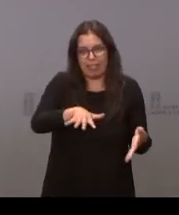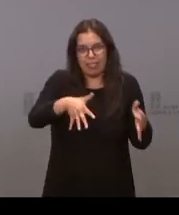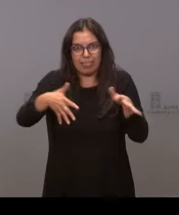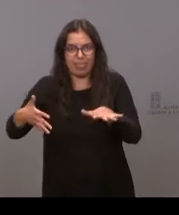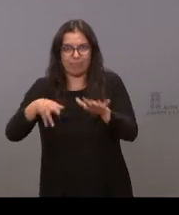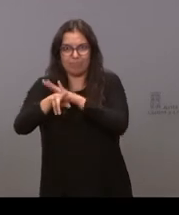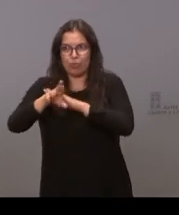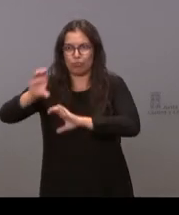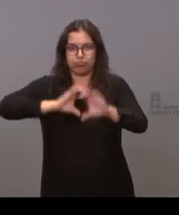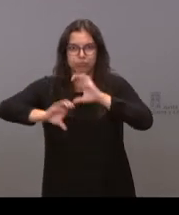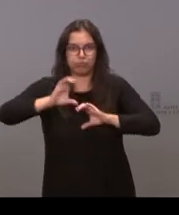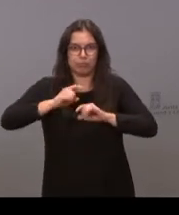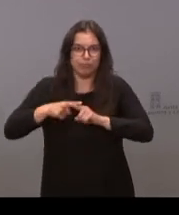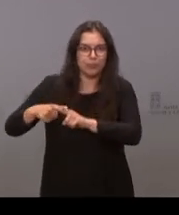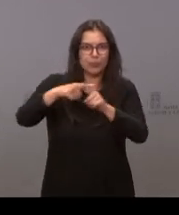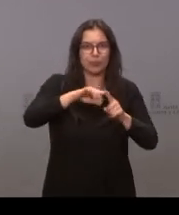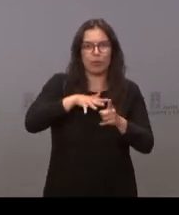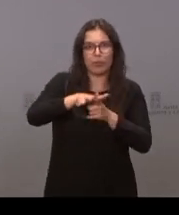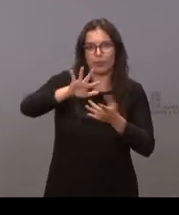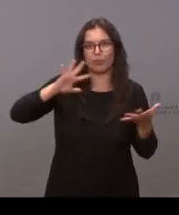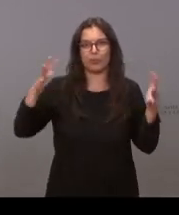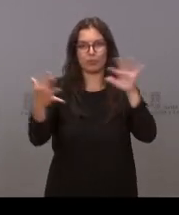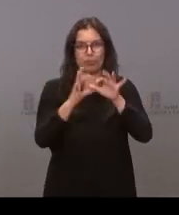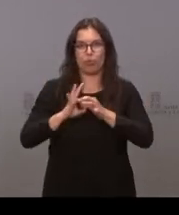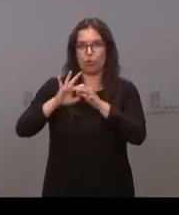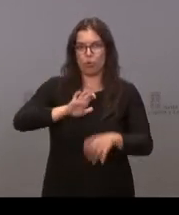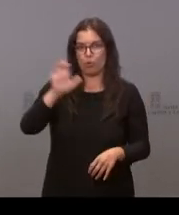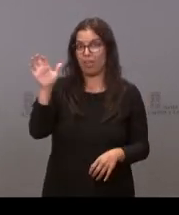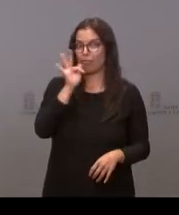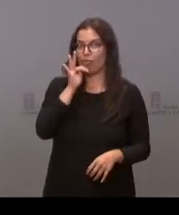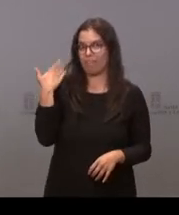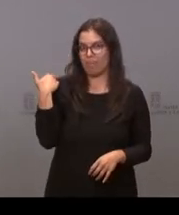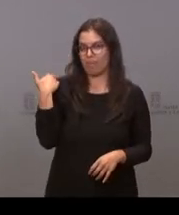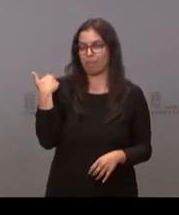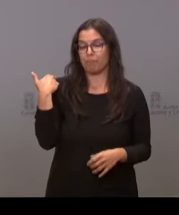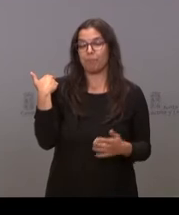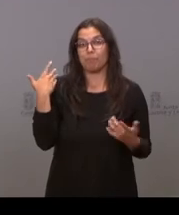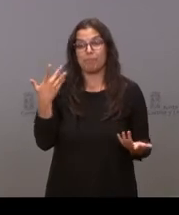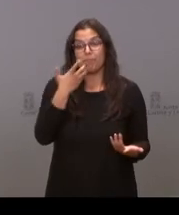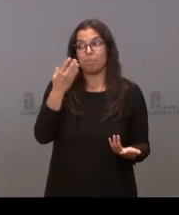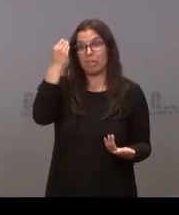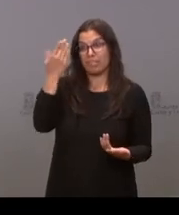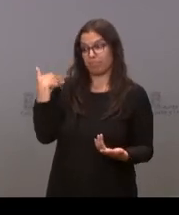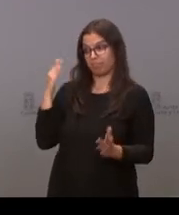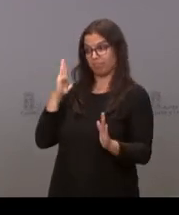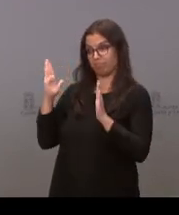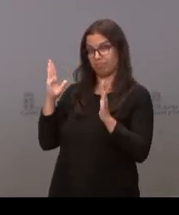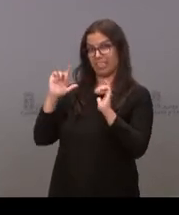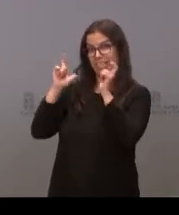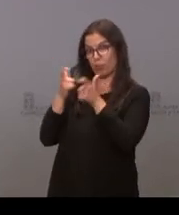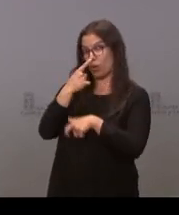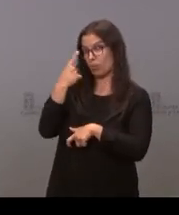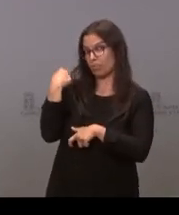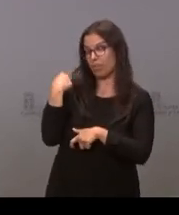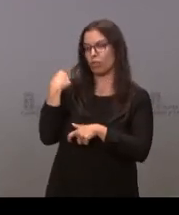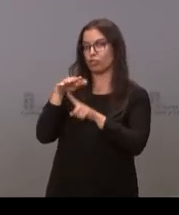recursos económicos para hacer la gran transformación de la Unión Europea. Si pensamos lo que ocurrió entonces, cuál era la situación de